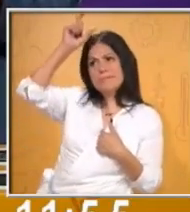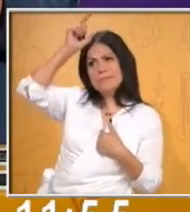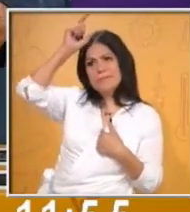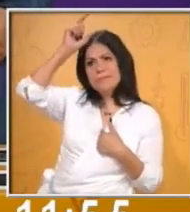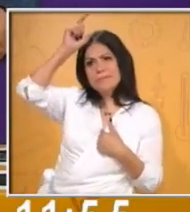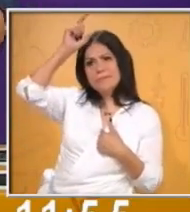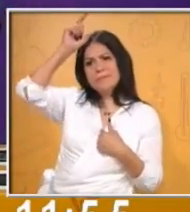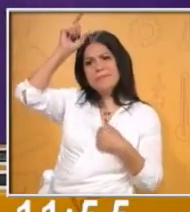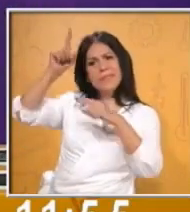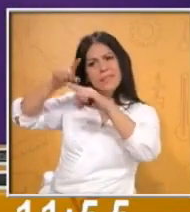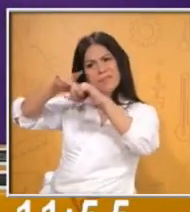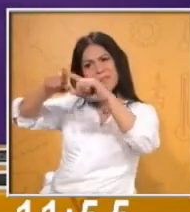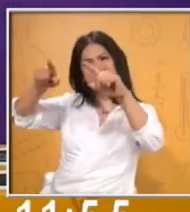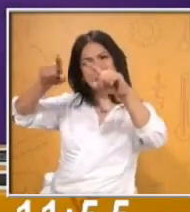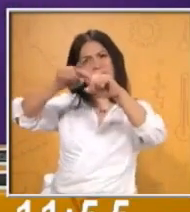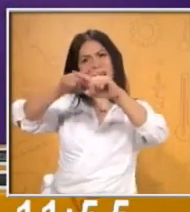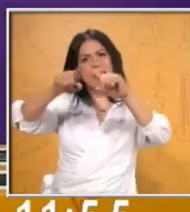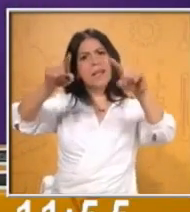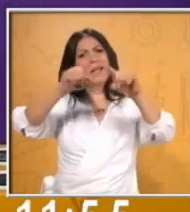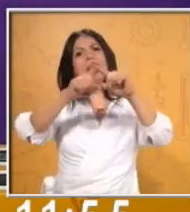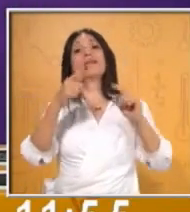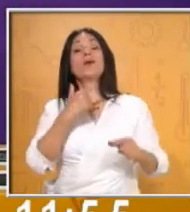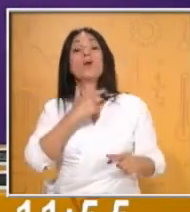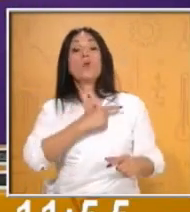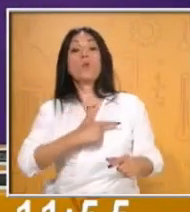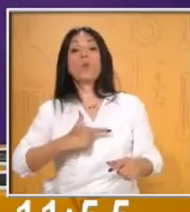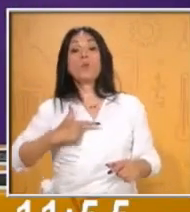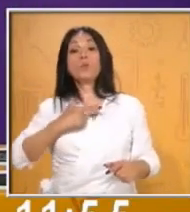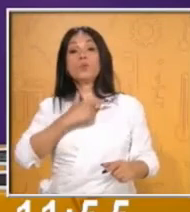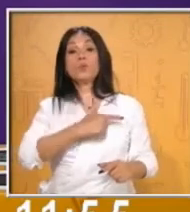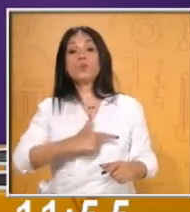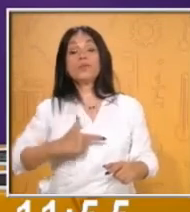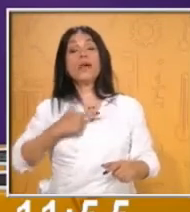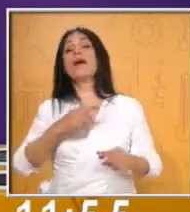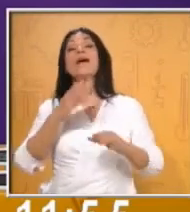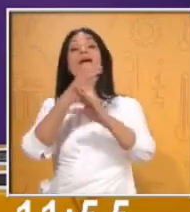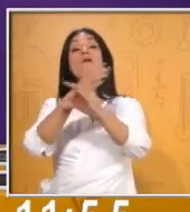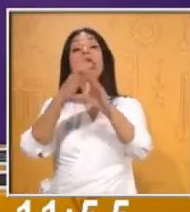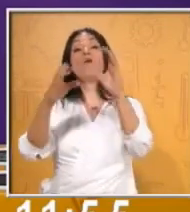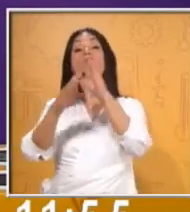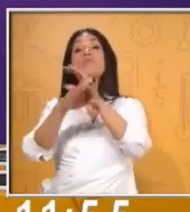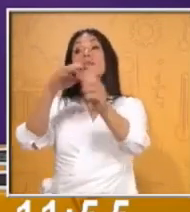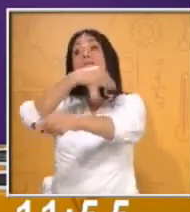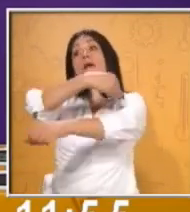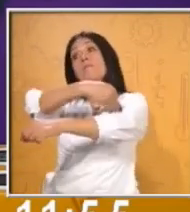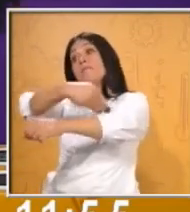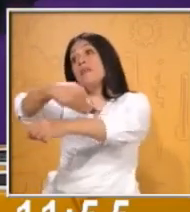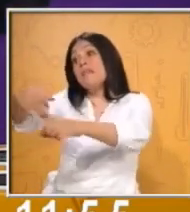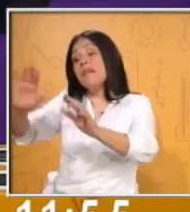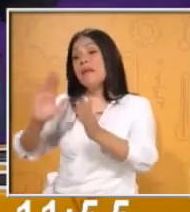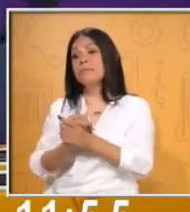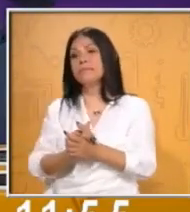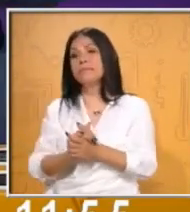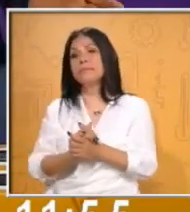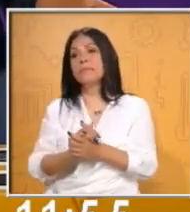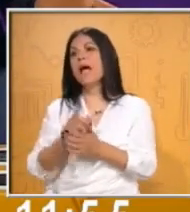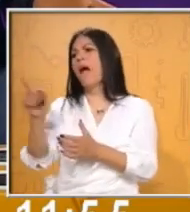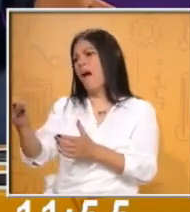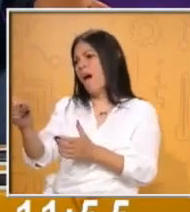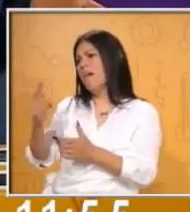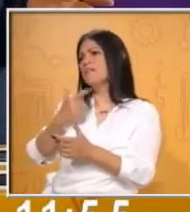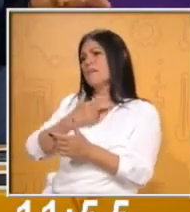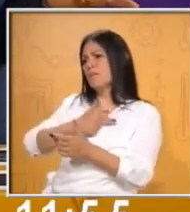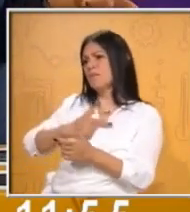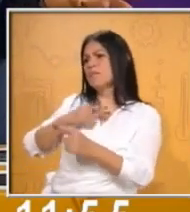tu familia y trates de conocerla mejor sobre sus gustos, sus preferencias y también los desacuerdos, porque va a haber muchas